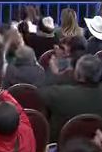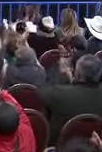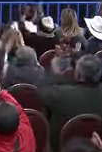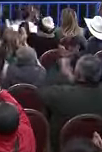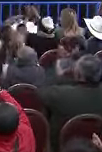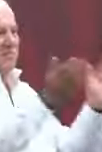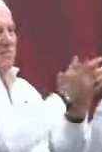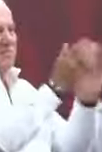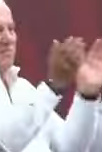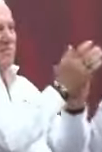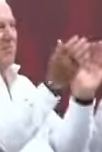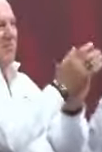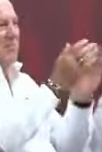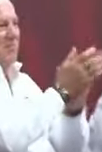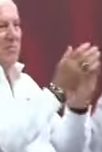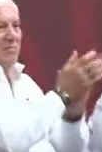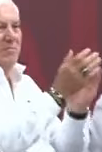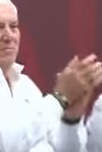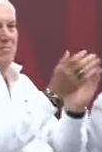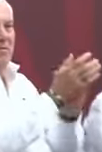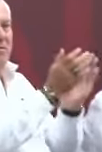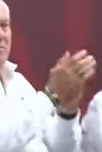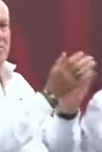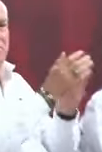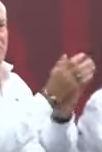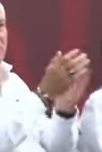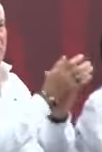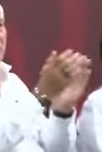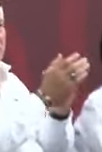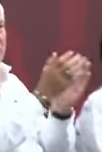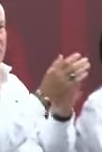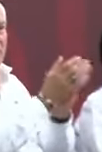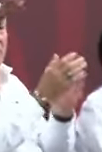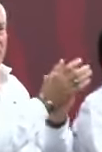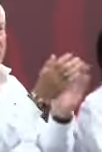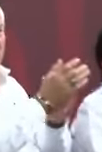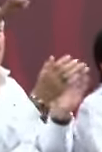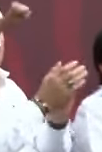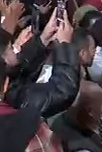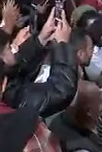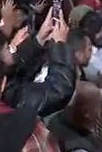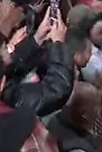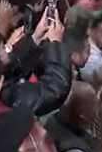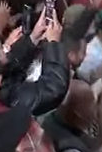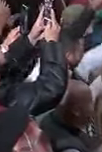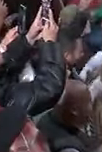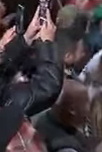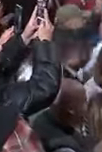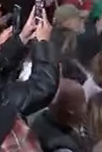¡Presidente! ¡Presidente! ¡Presidente! ¡Presidente!